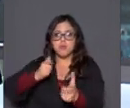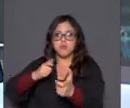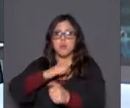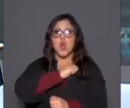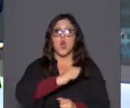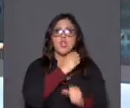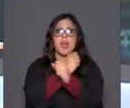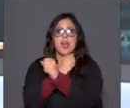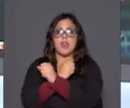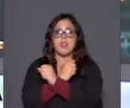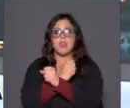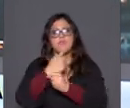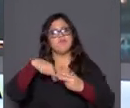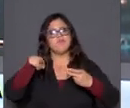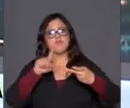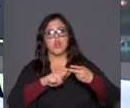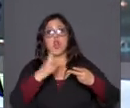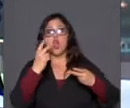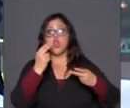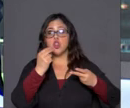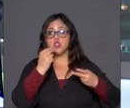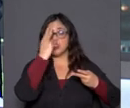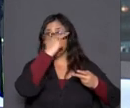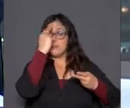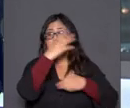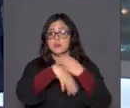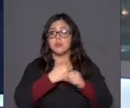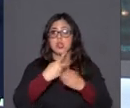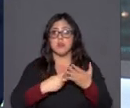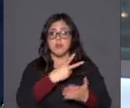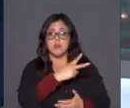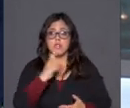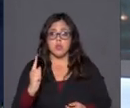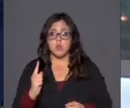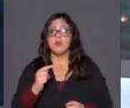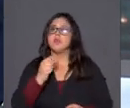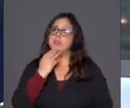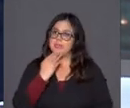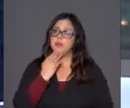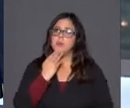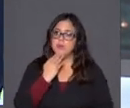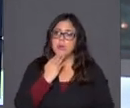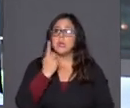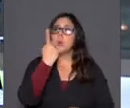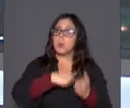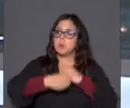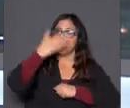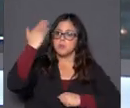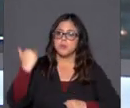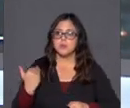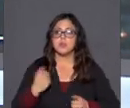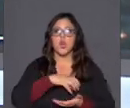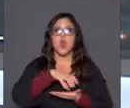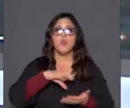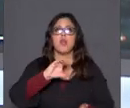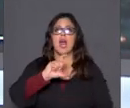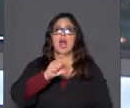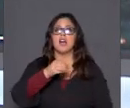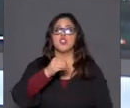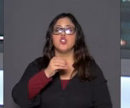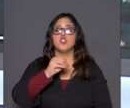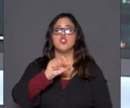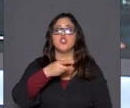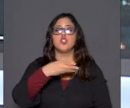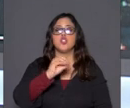¿Qué otro hecho? 12 de marzo del 2021, también hace más de un año. Comuna de Cholchol, región de la